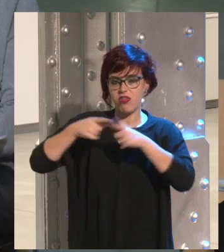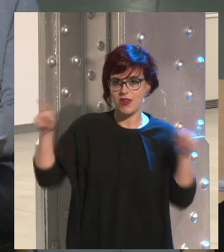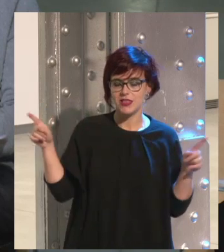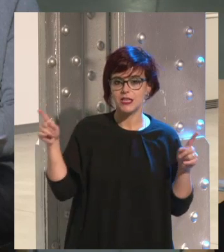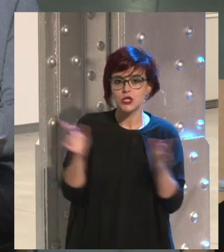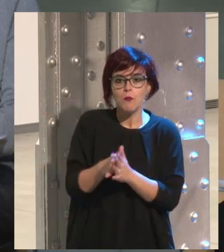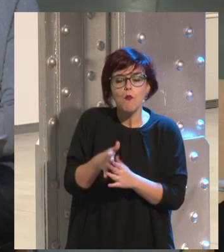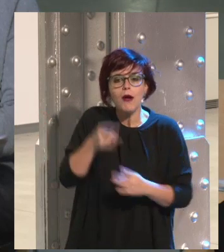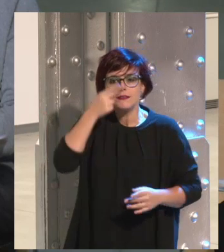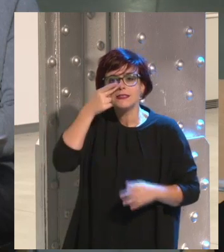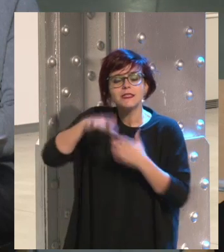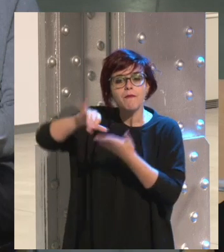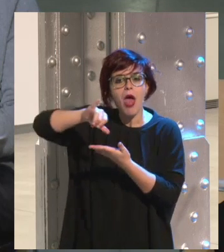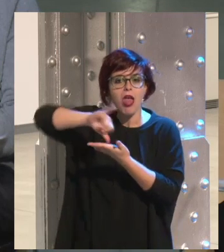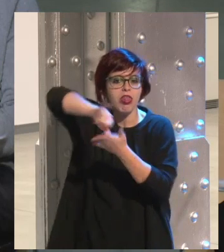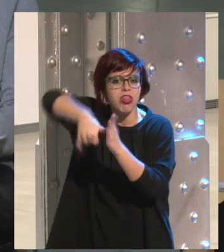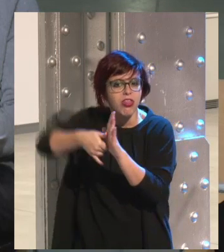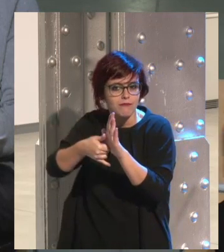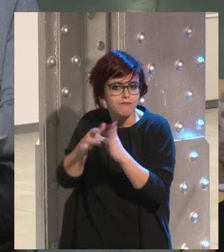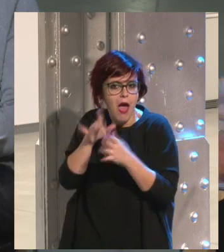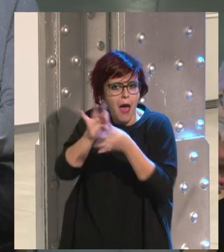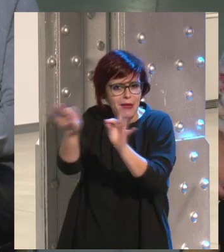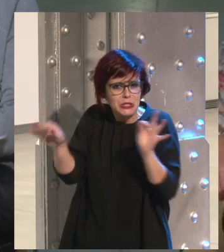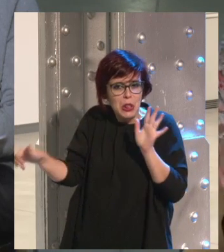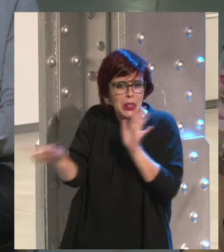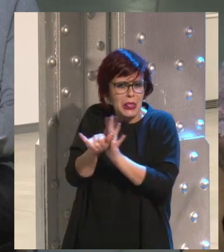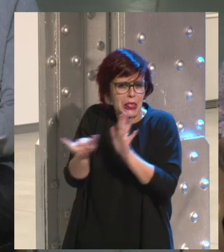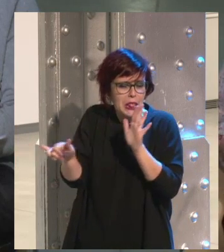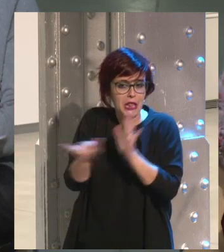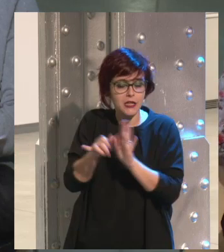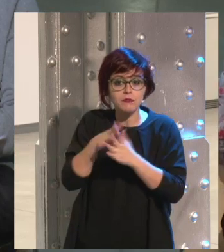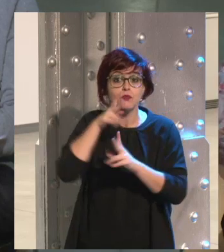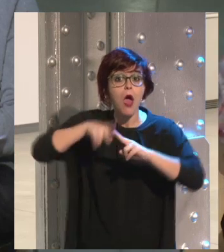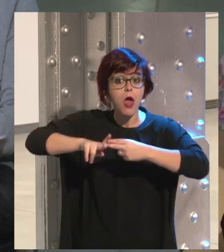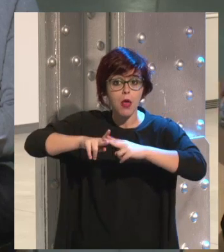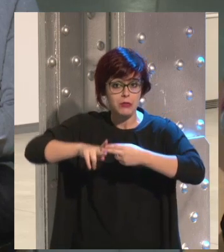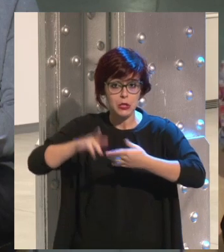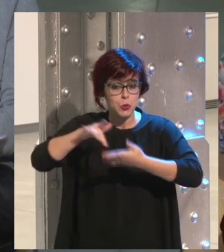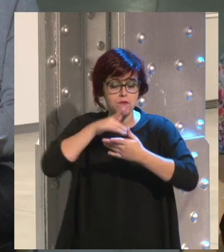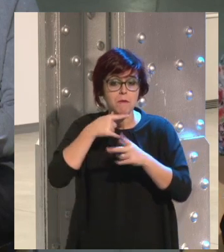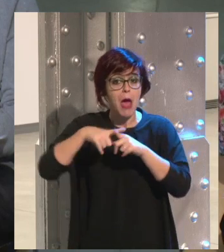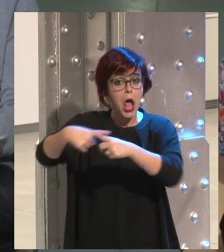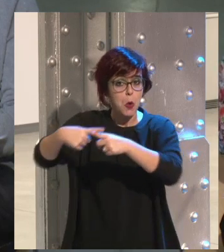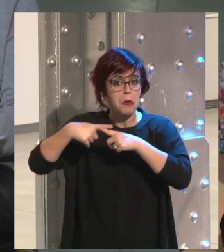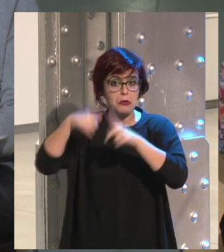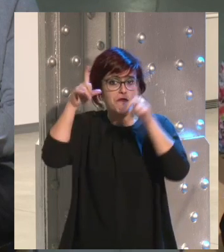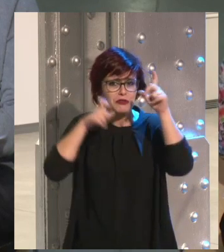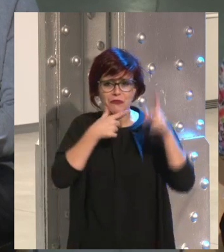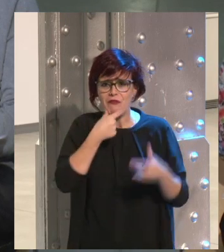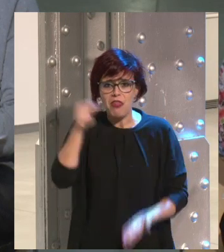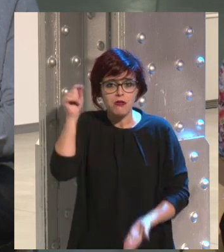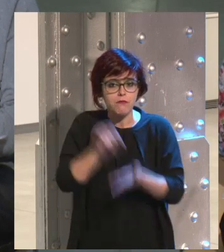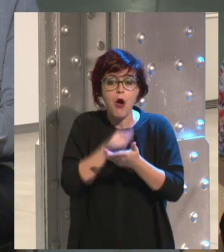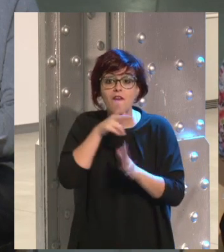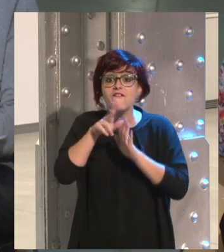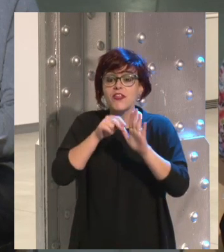les interesa su círculo muy cercano, es una herramienta muy fácil a la hora de compartir una foto, ahora un